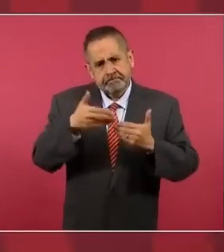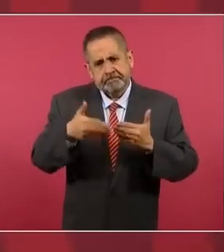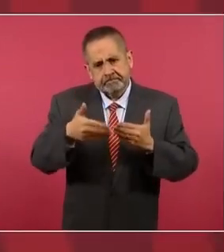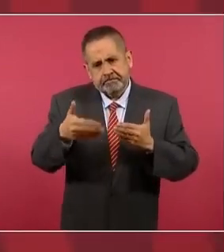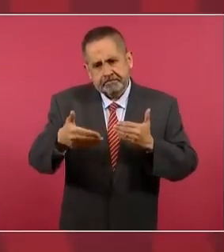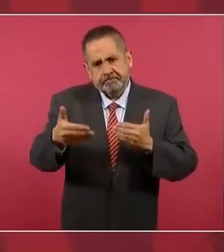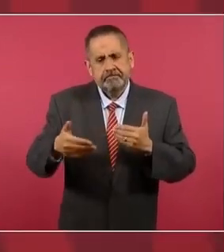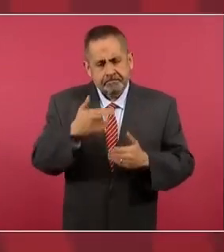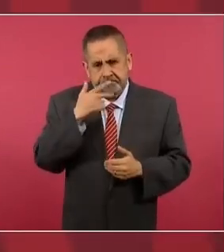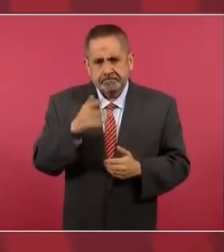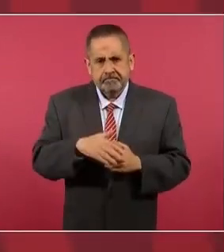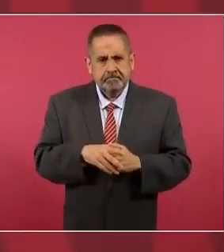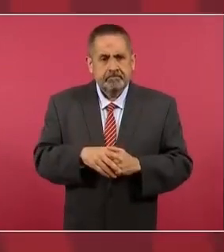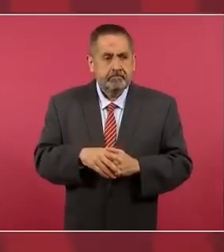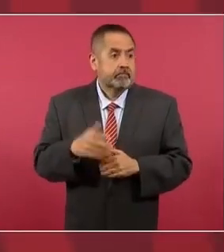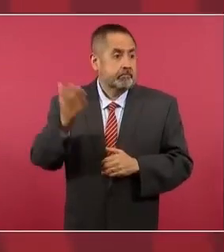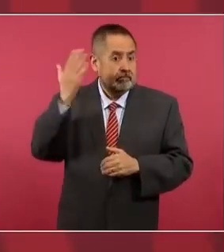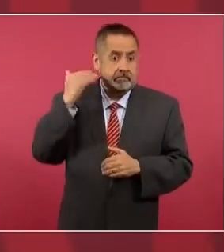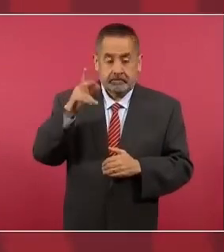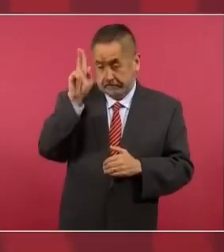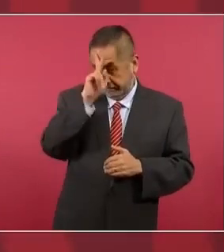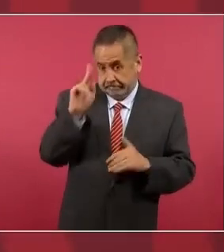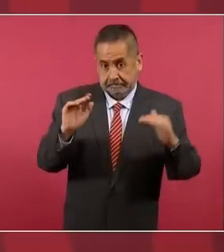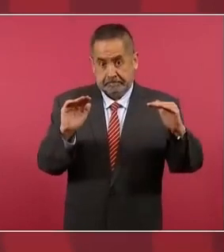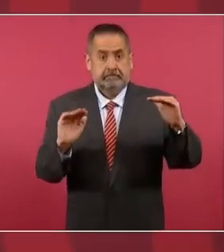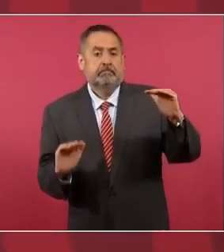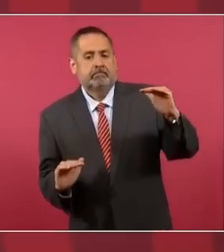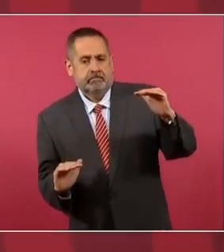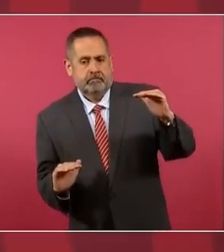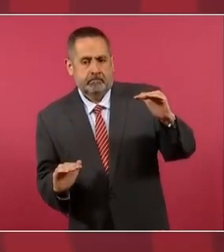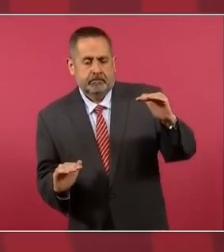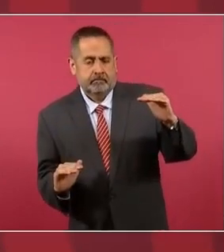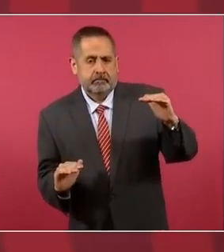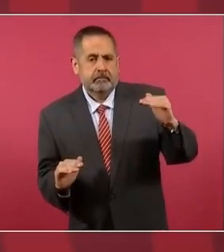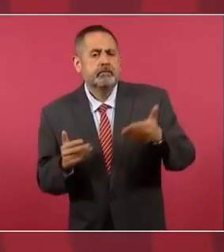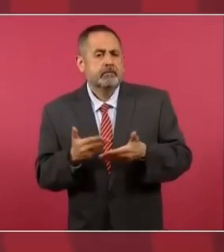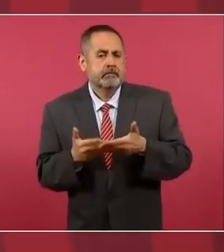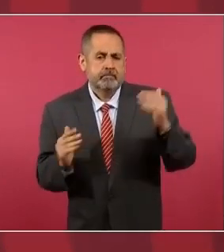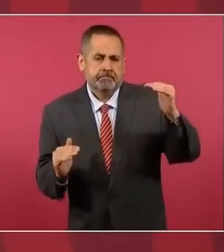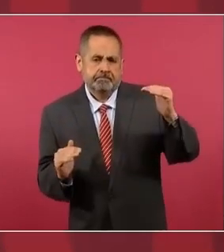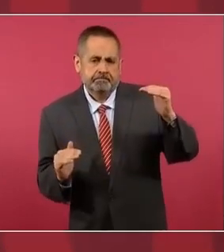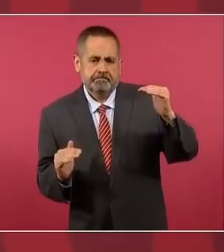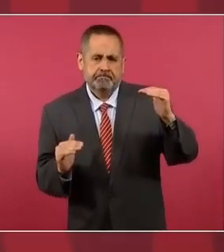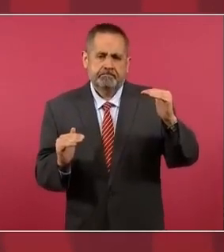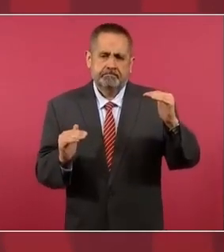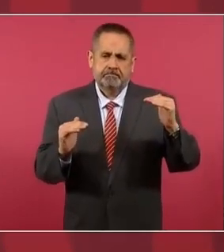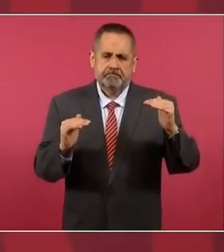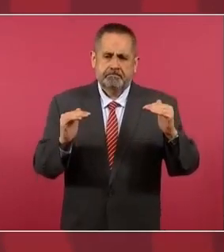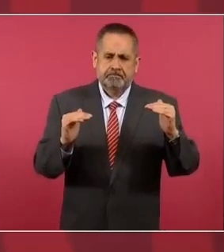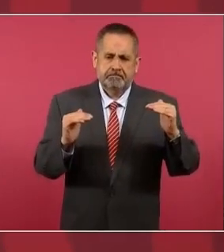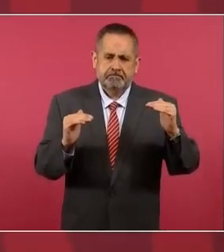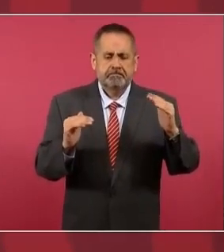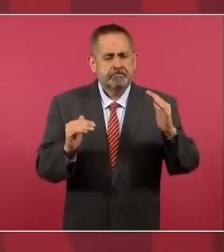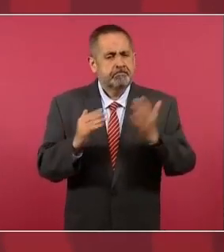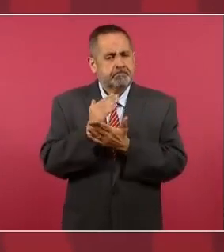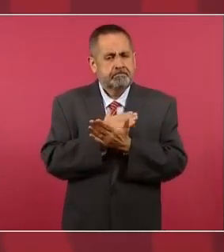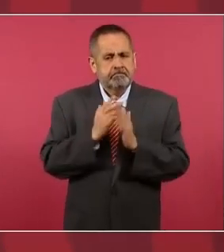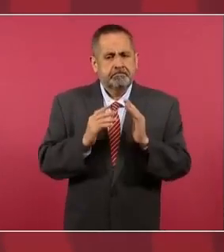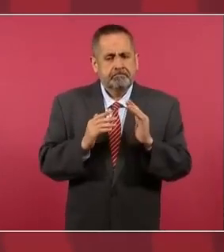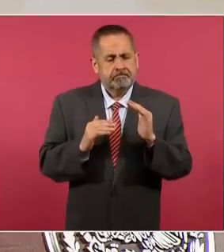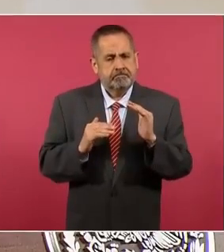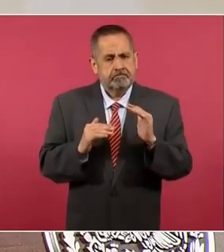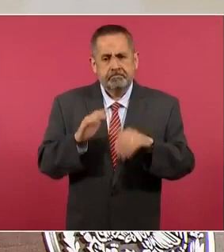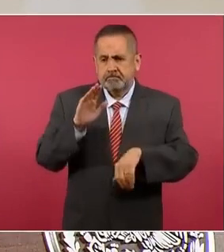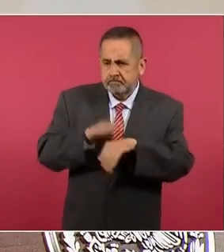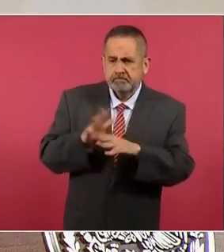completamente injusto, ahora es menos. Se destaca más la